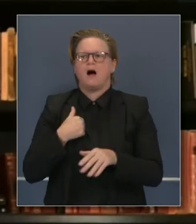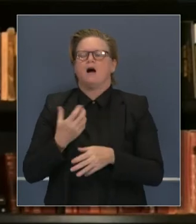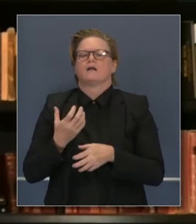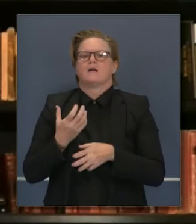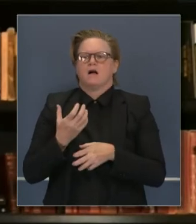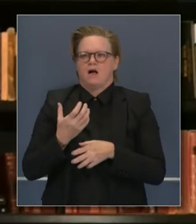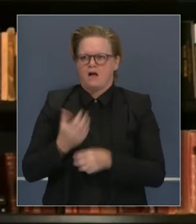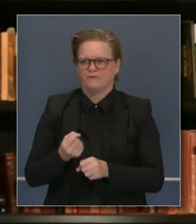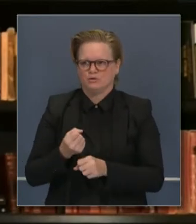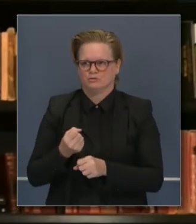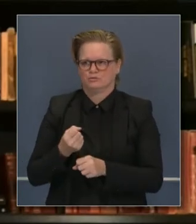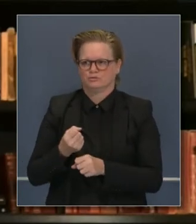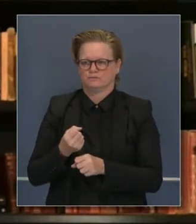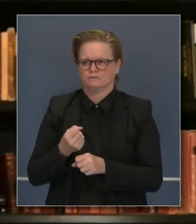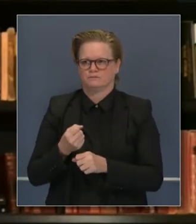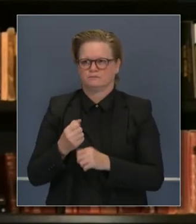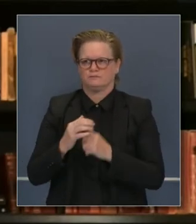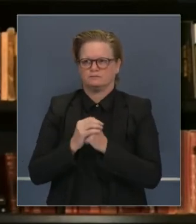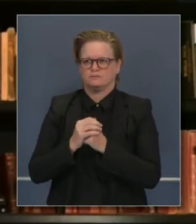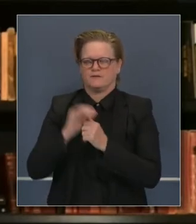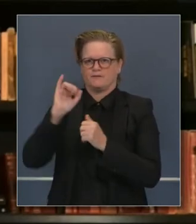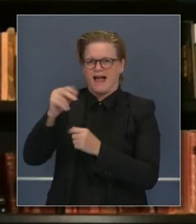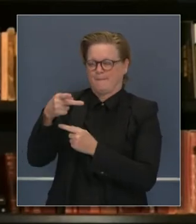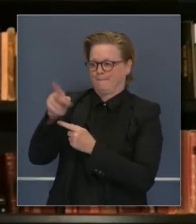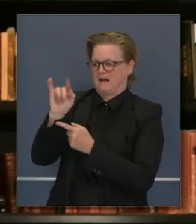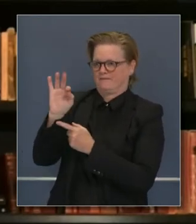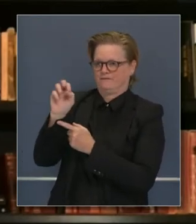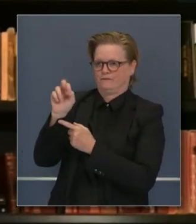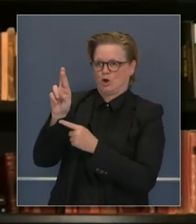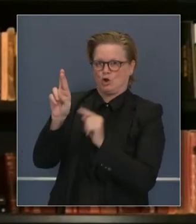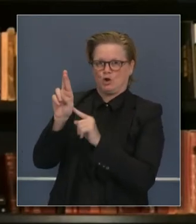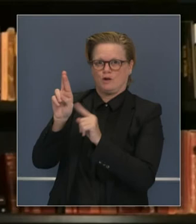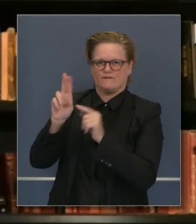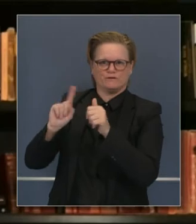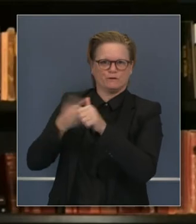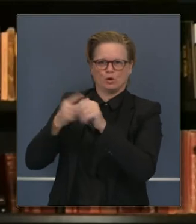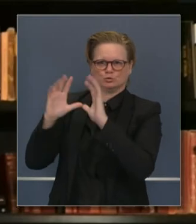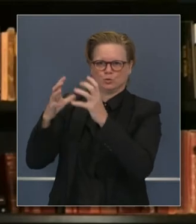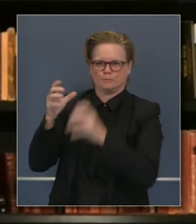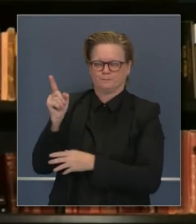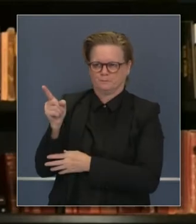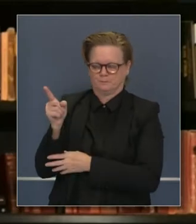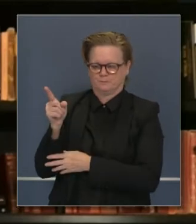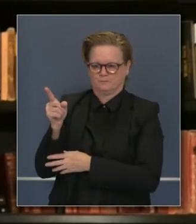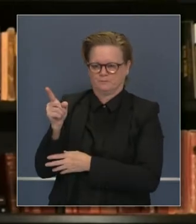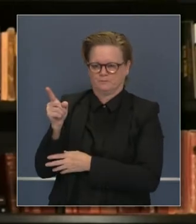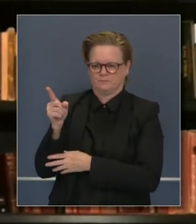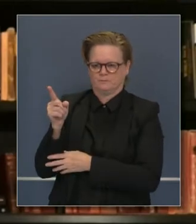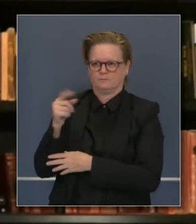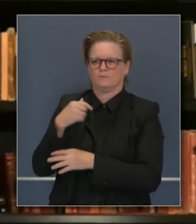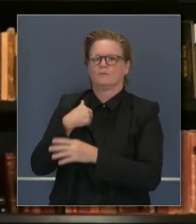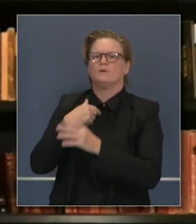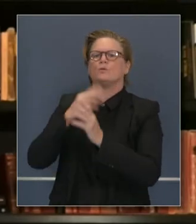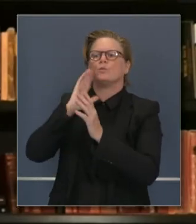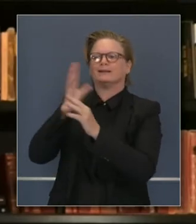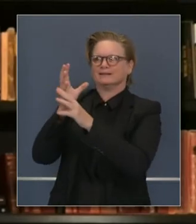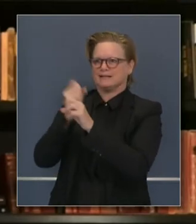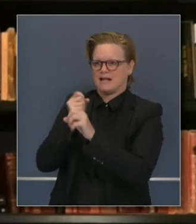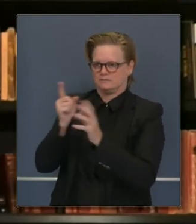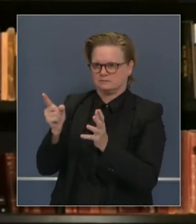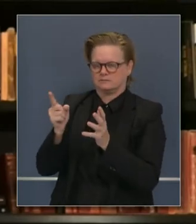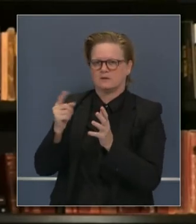Pfizer y la veracidad de esta primera tanda de inyecciones disponibles, pero las conversaciones